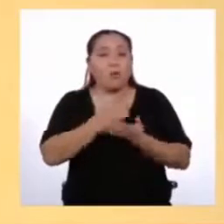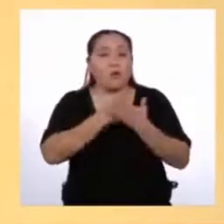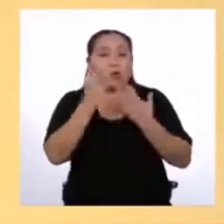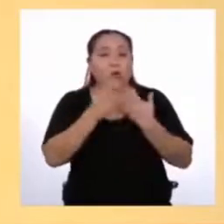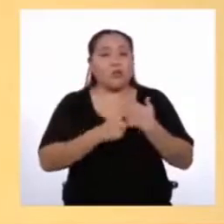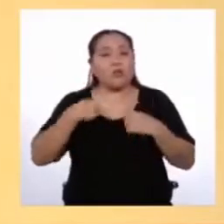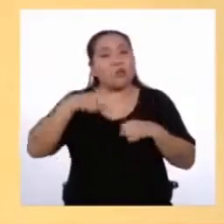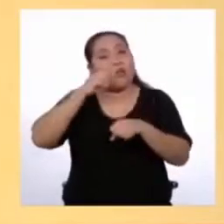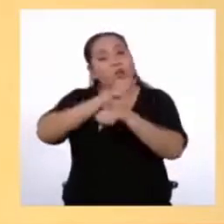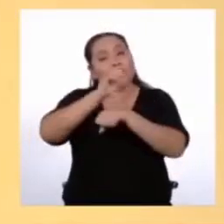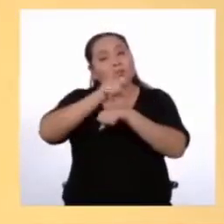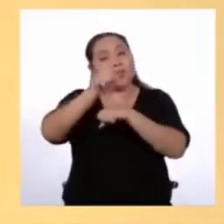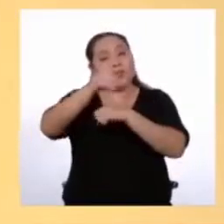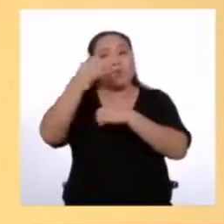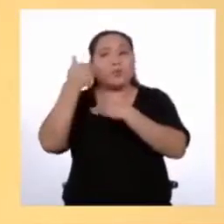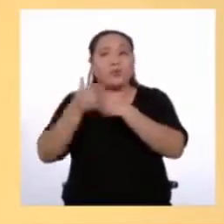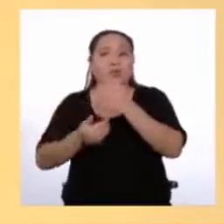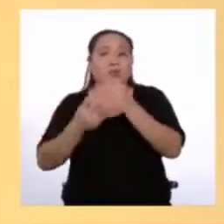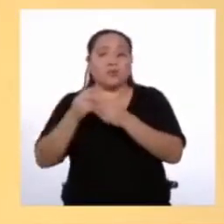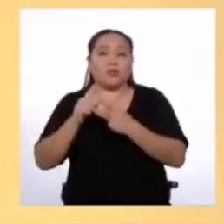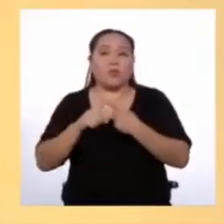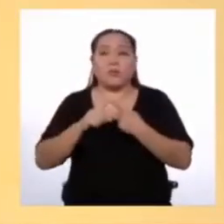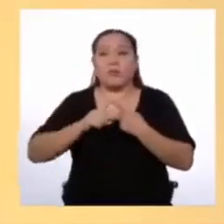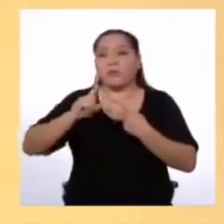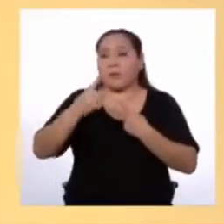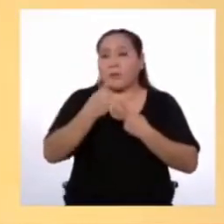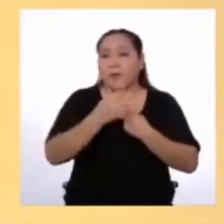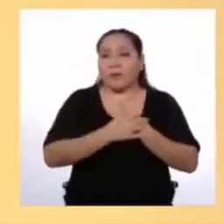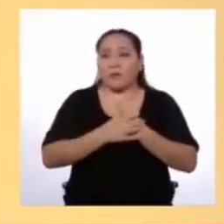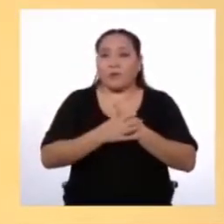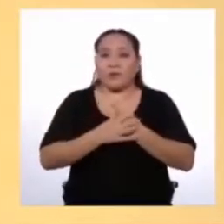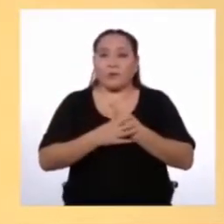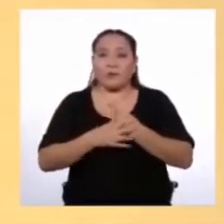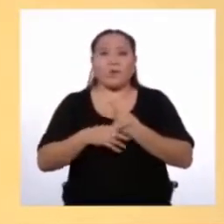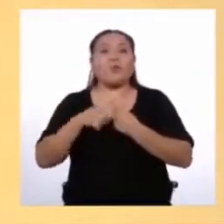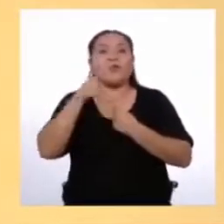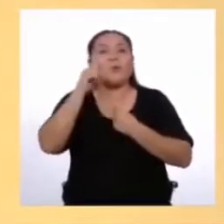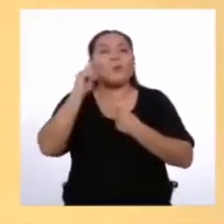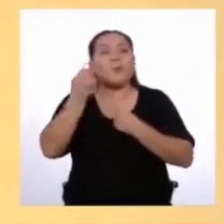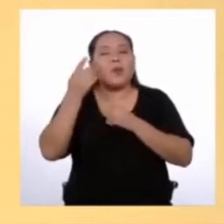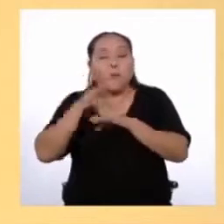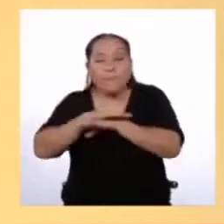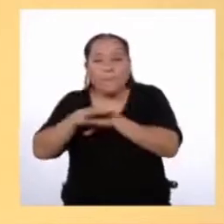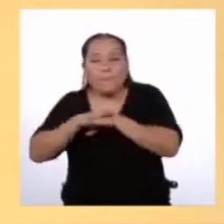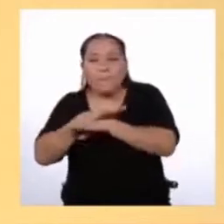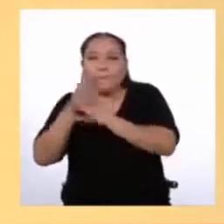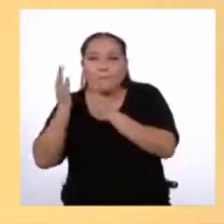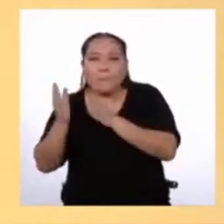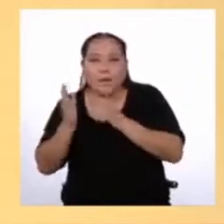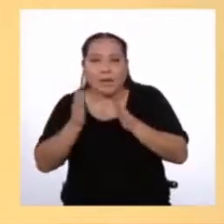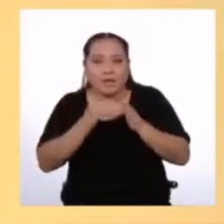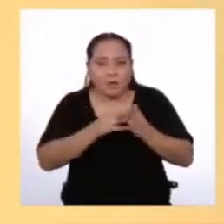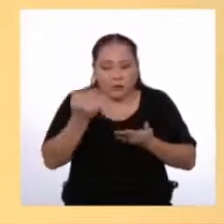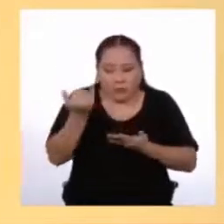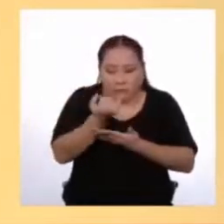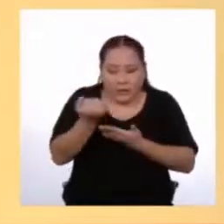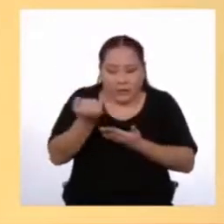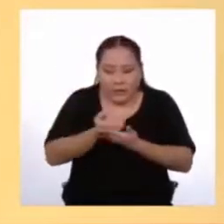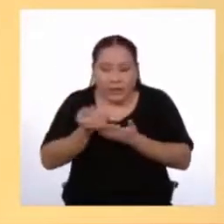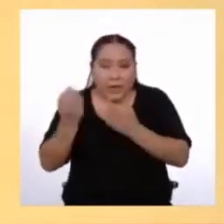recomiendo el siguiente proceso Primero Una etapa de planificación Aquí se diseña